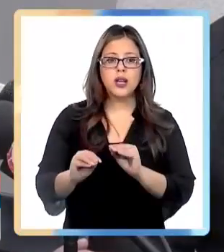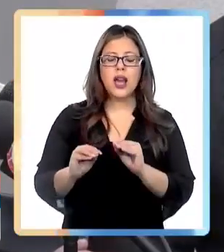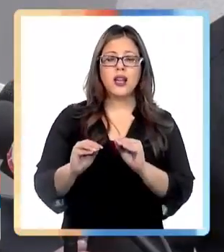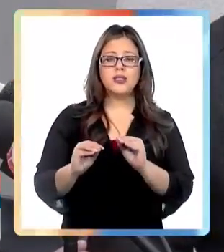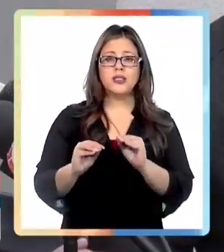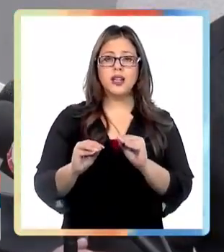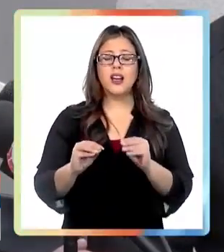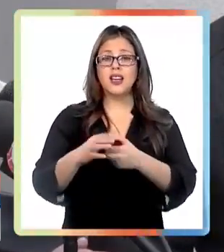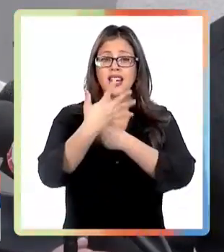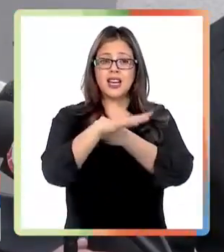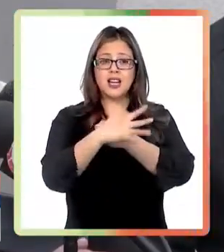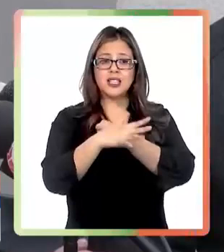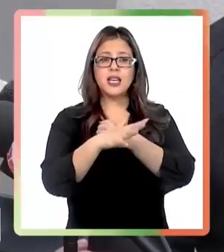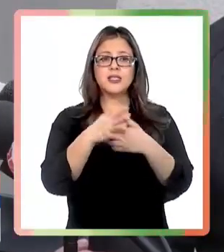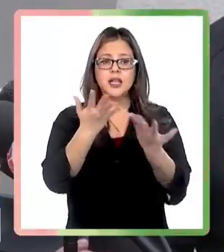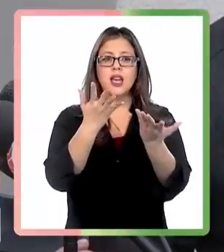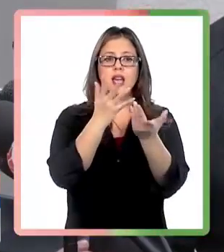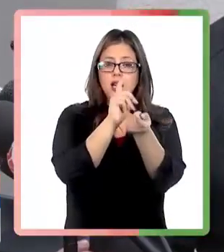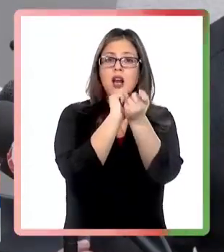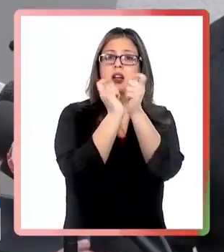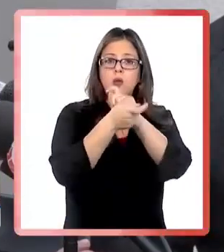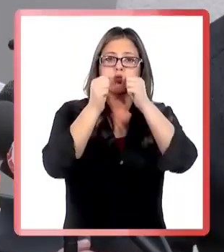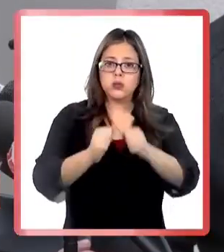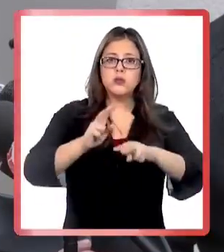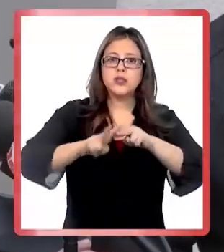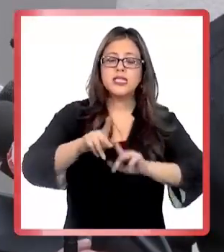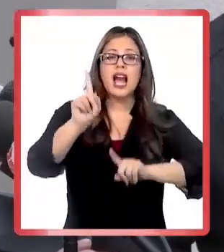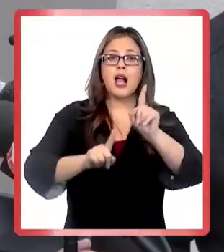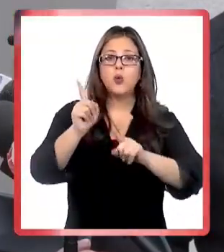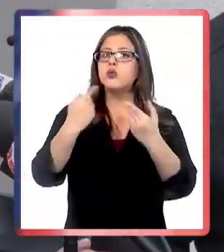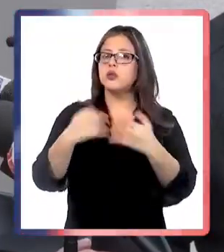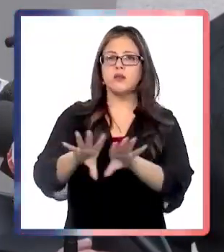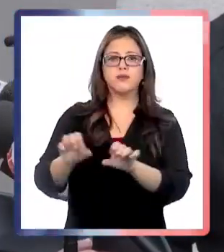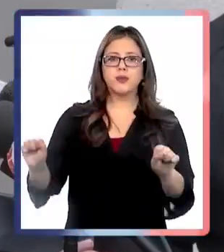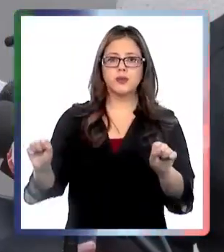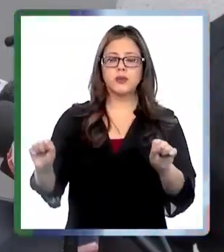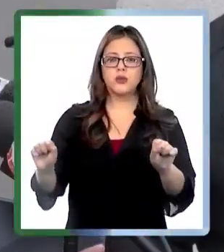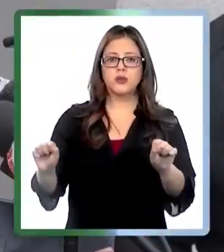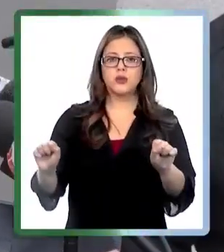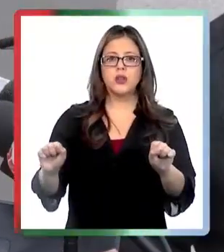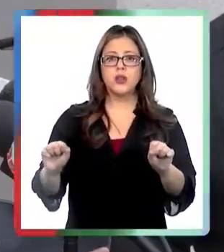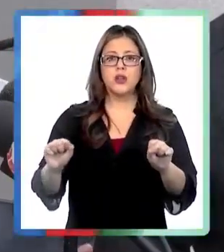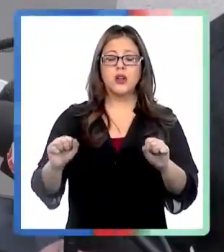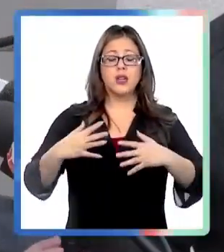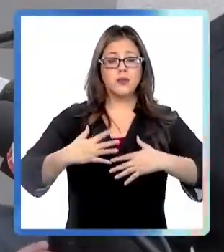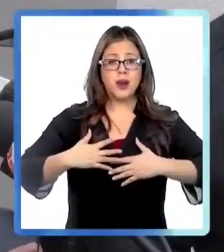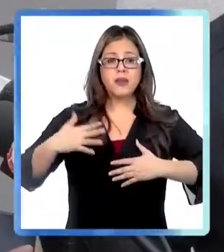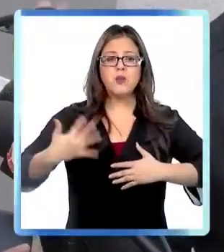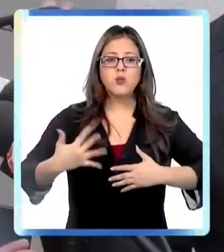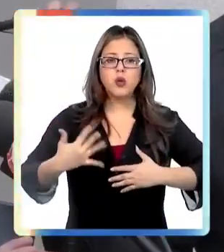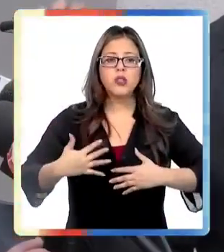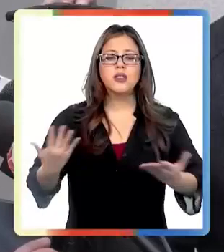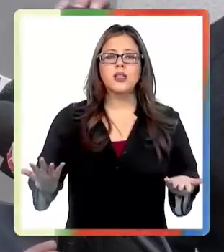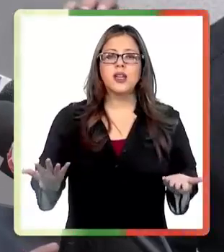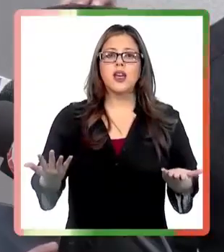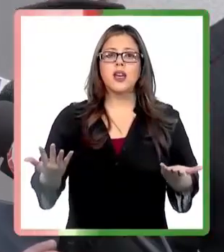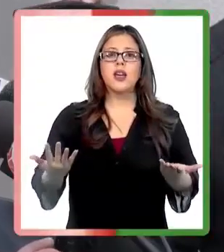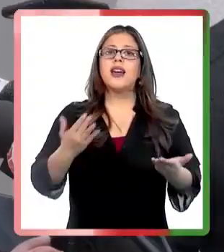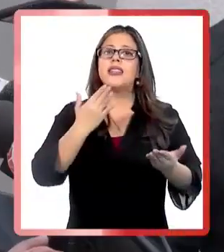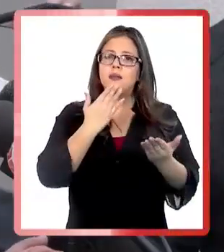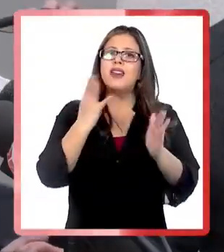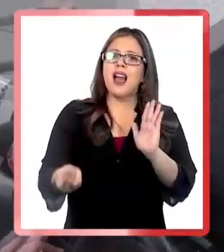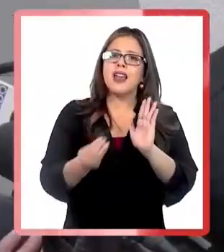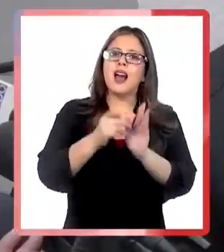que a mi juicio se pueden hacer en esta materia, algunos están asumidos. Y me parece de los claves incorporar a las víctimas cada vez que se hable hacia